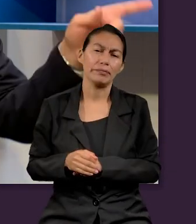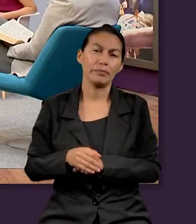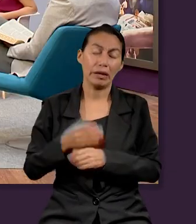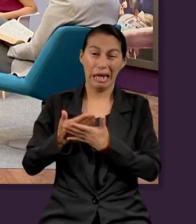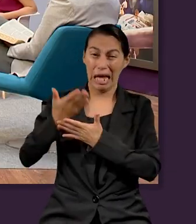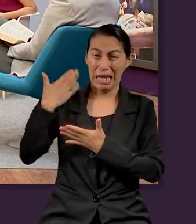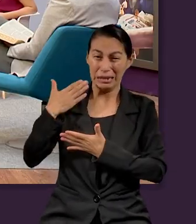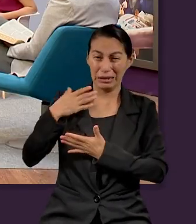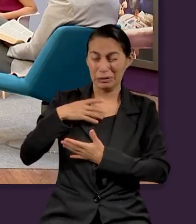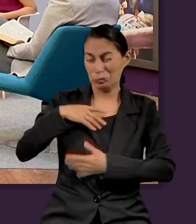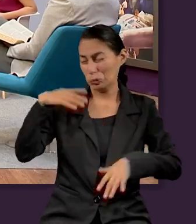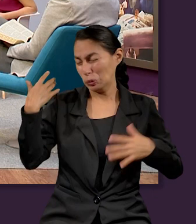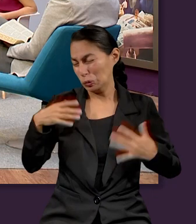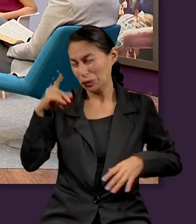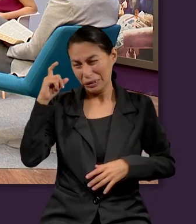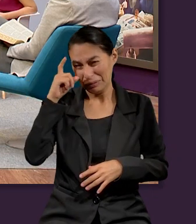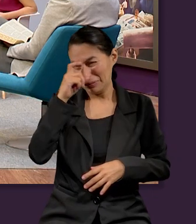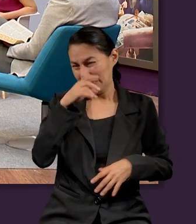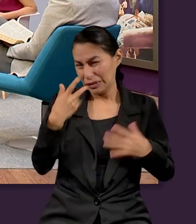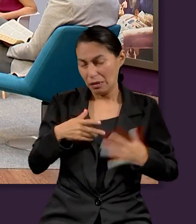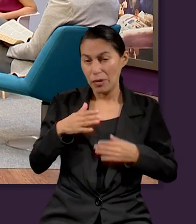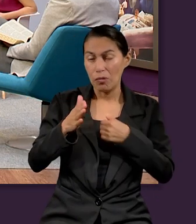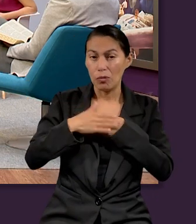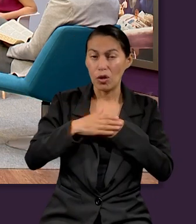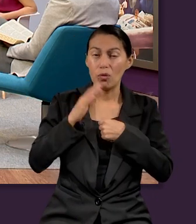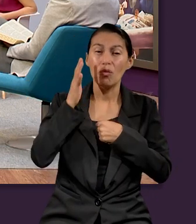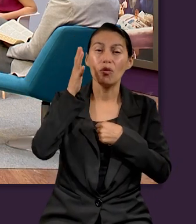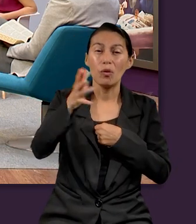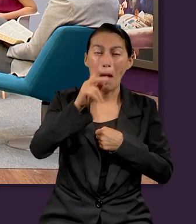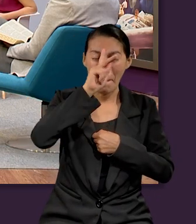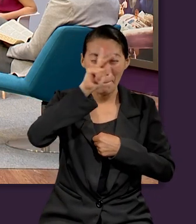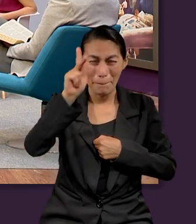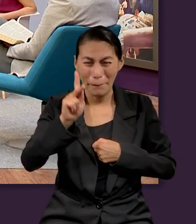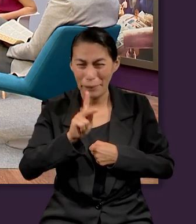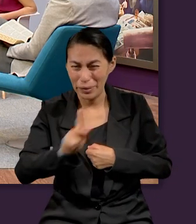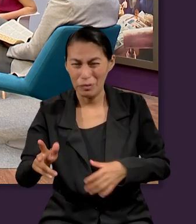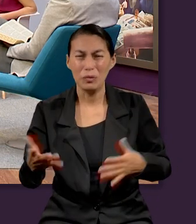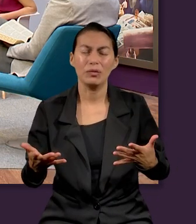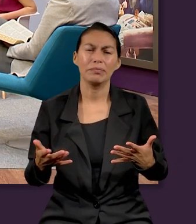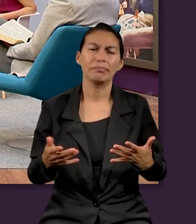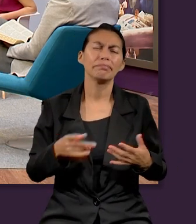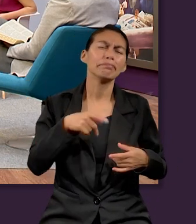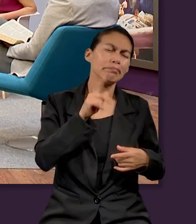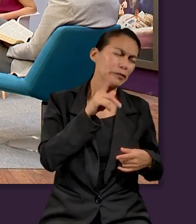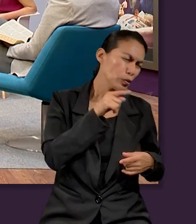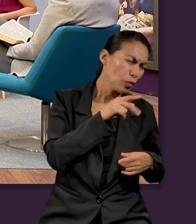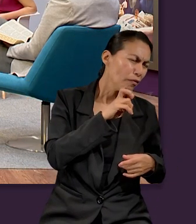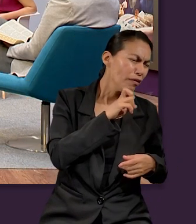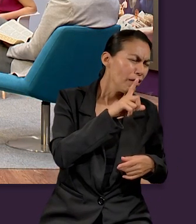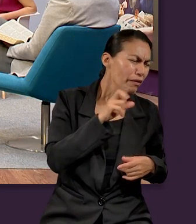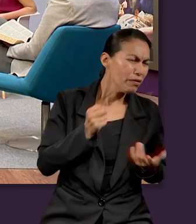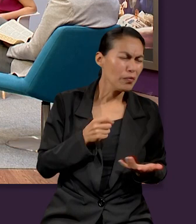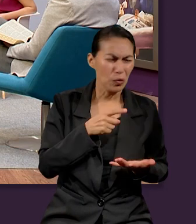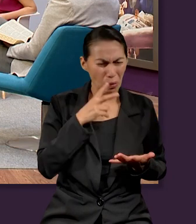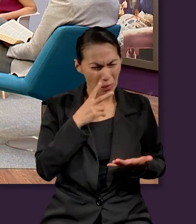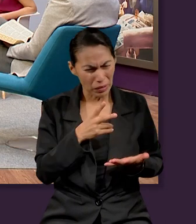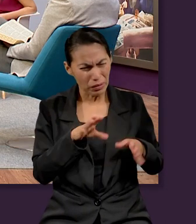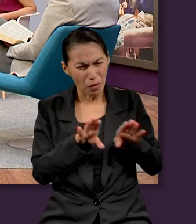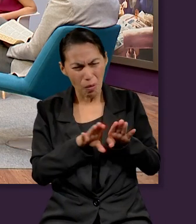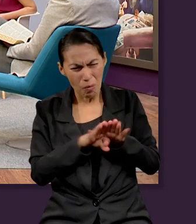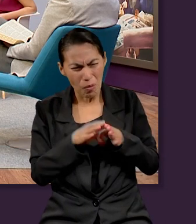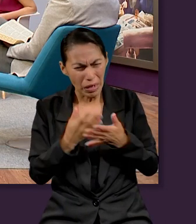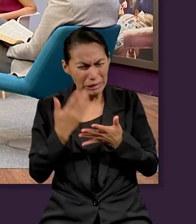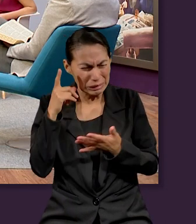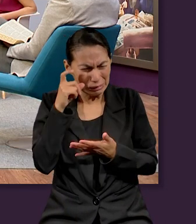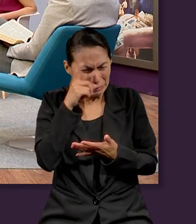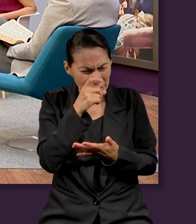mucho más difícil que el anterior. Pero cuando tú ves que Dios sustentó a la iglesia, en este capítulo